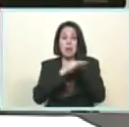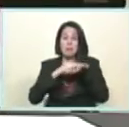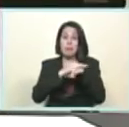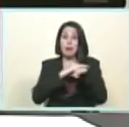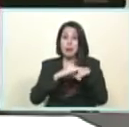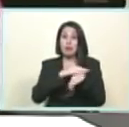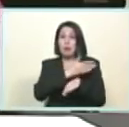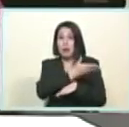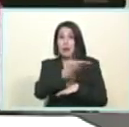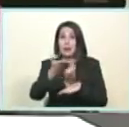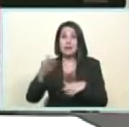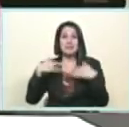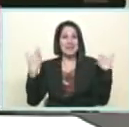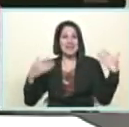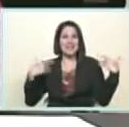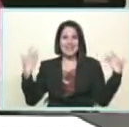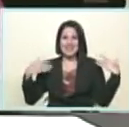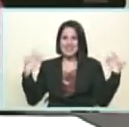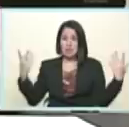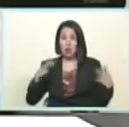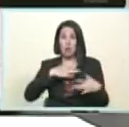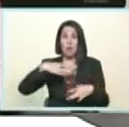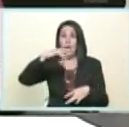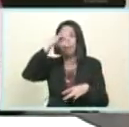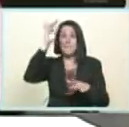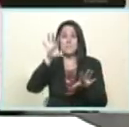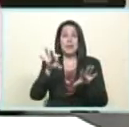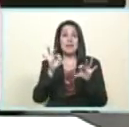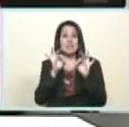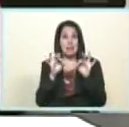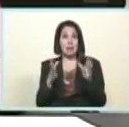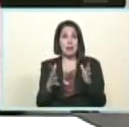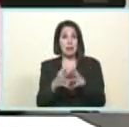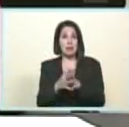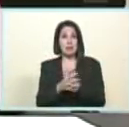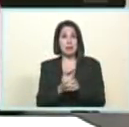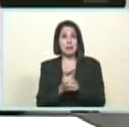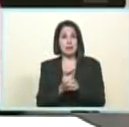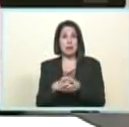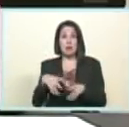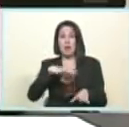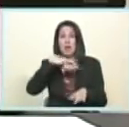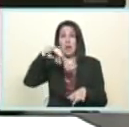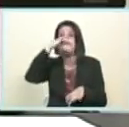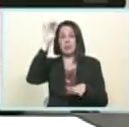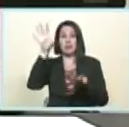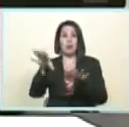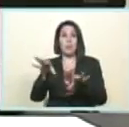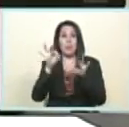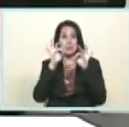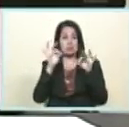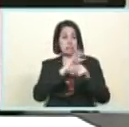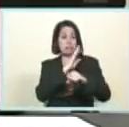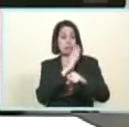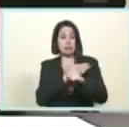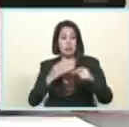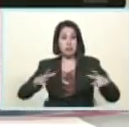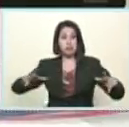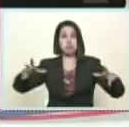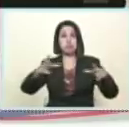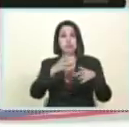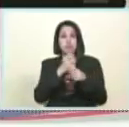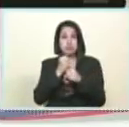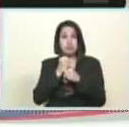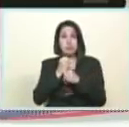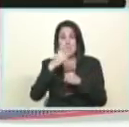popular bueno estos son algunos de los anuncios yo creo que esto hay que explicarlo bien toma nota